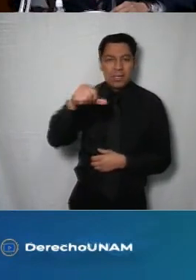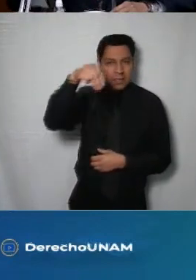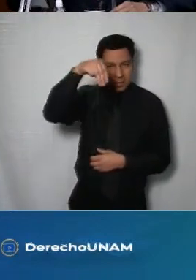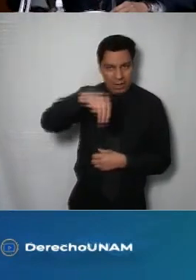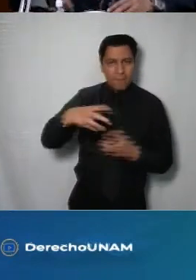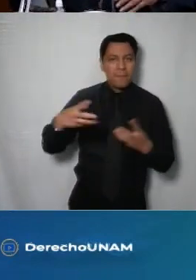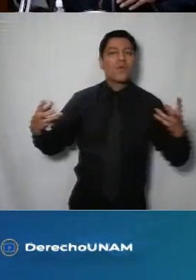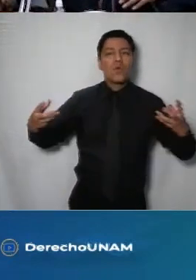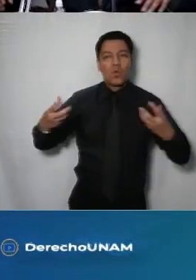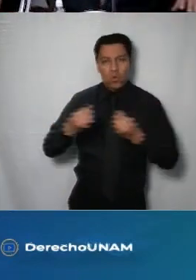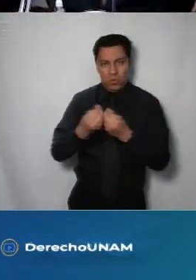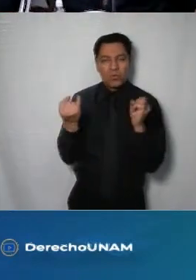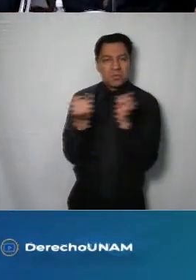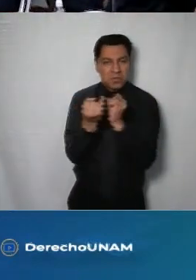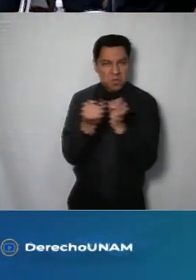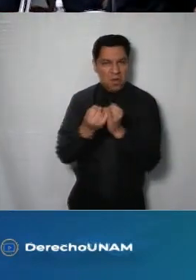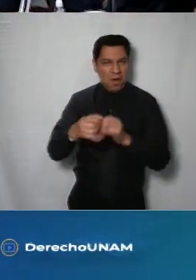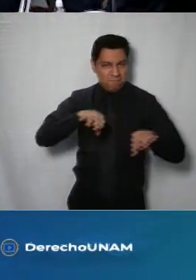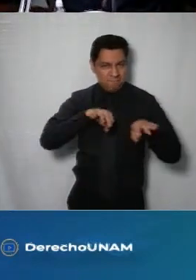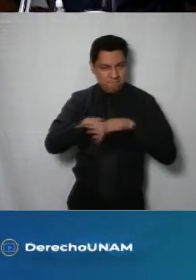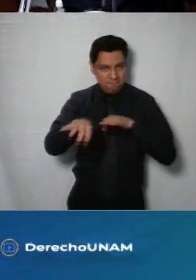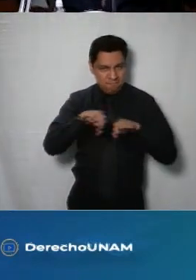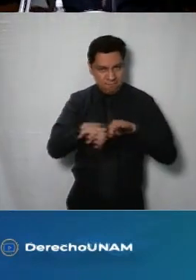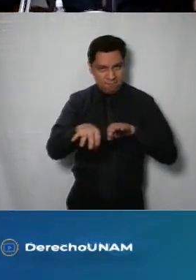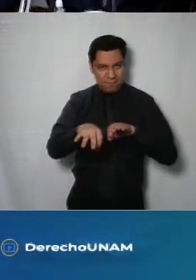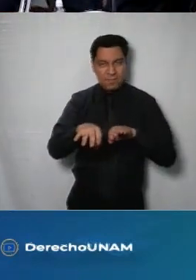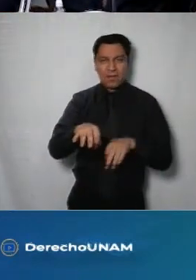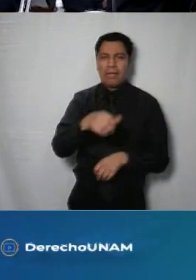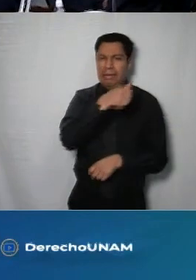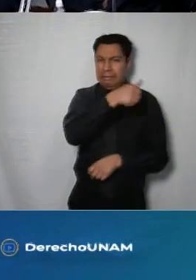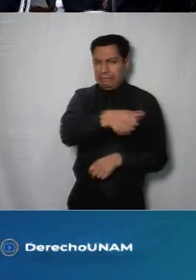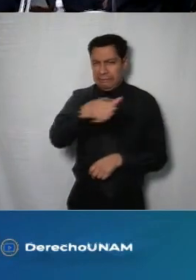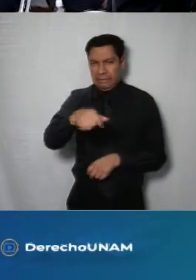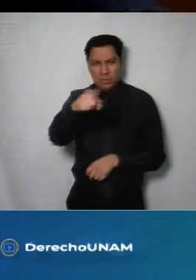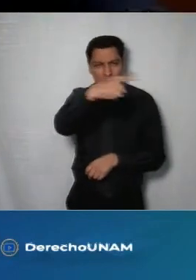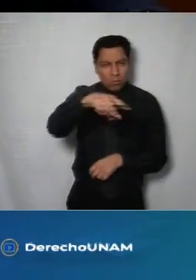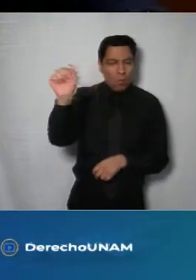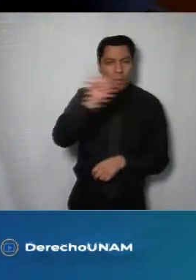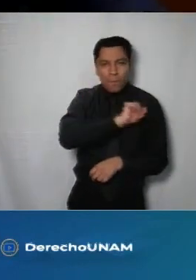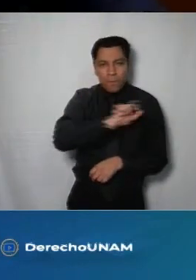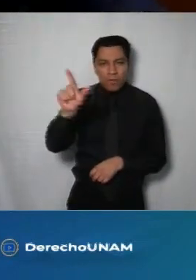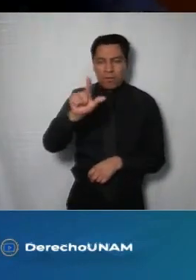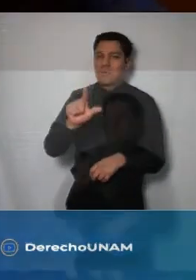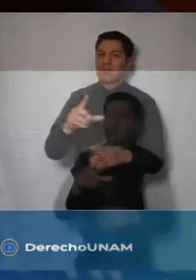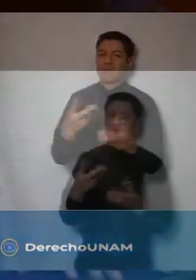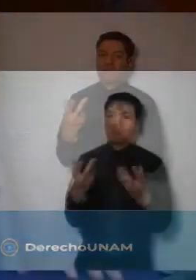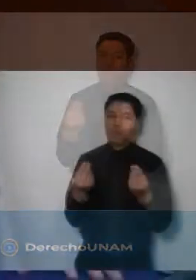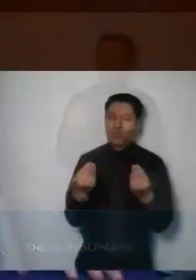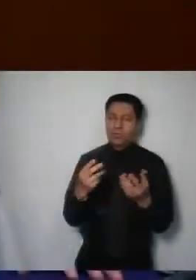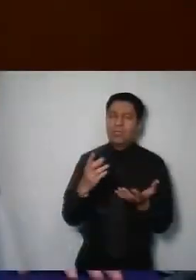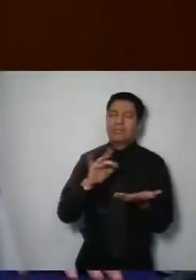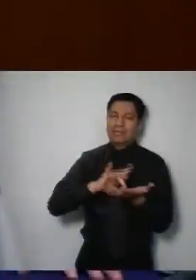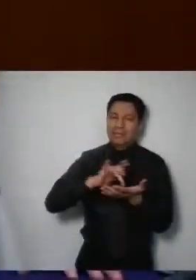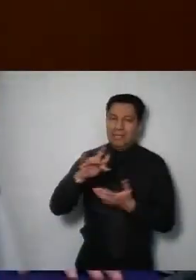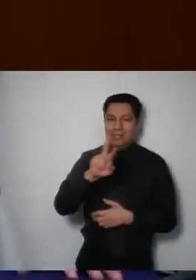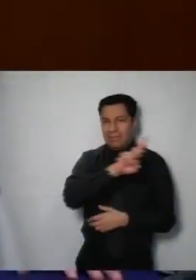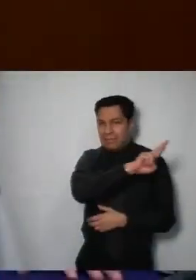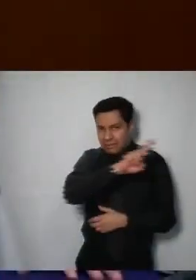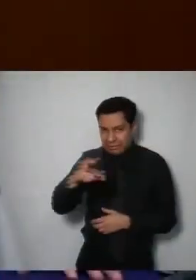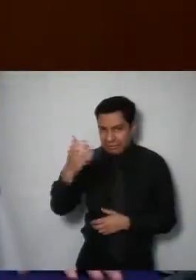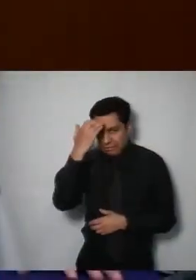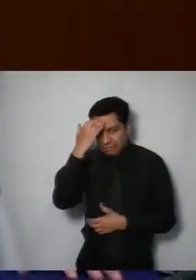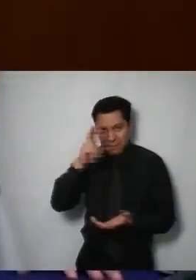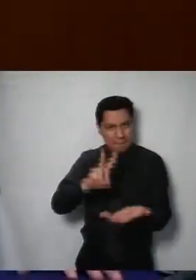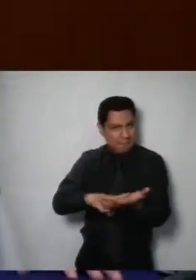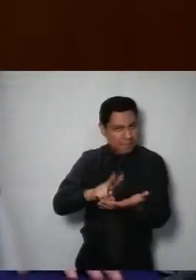sin más reitero mi más amplio reconocimiento a todas y todos ustedes y el reconocimiento el impulso del pleno